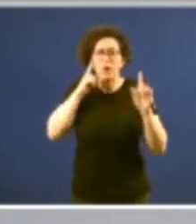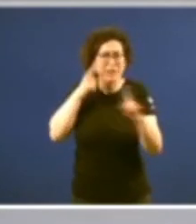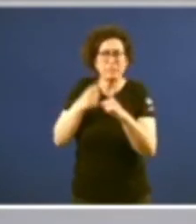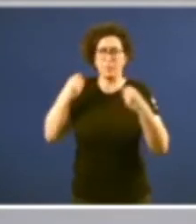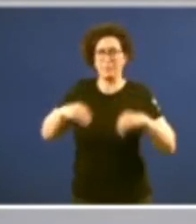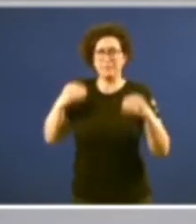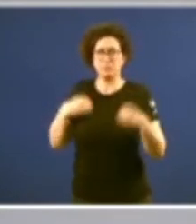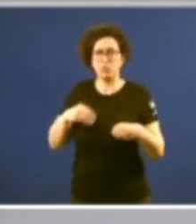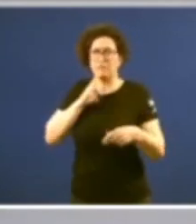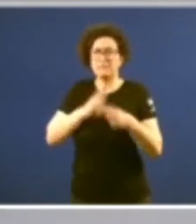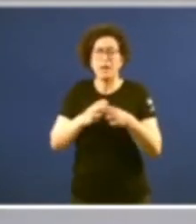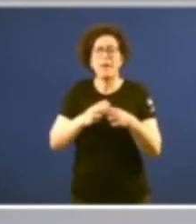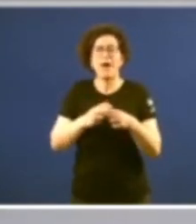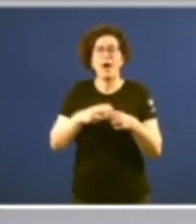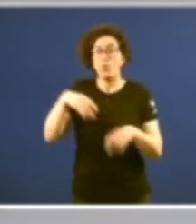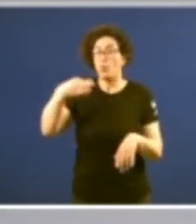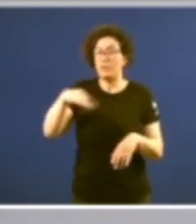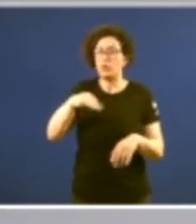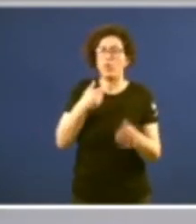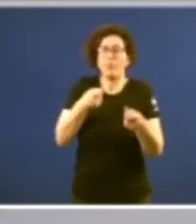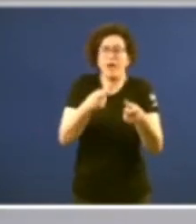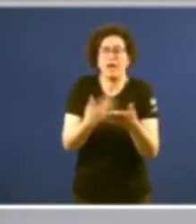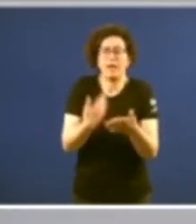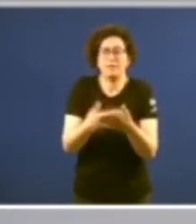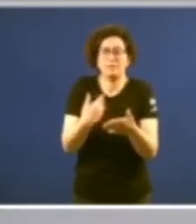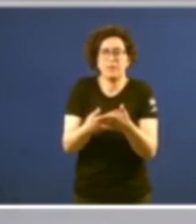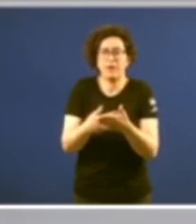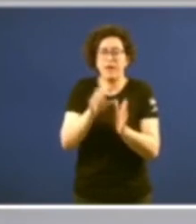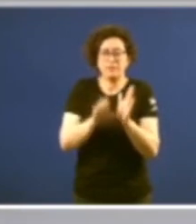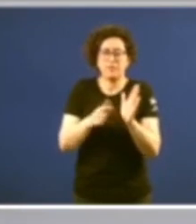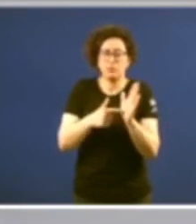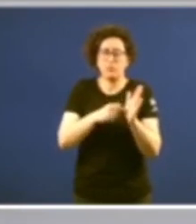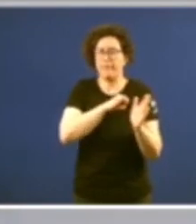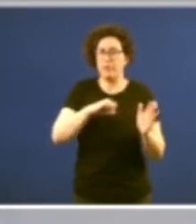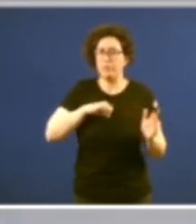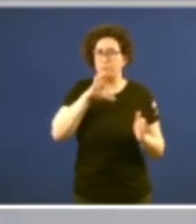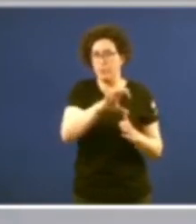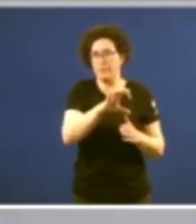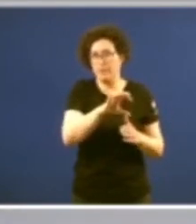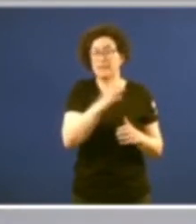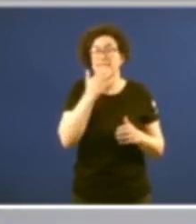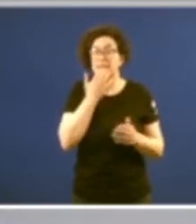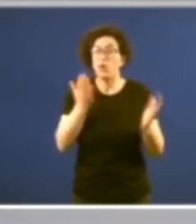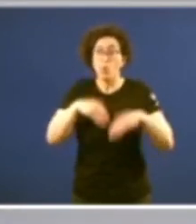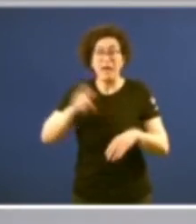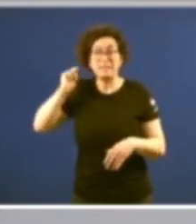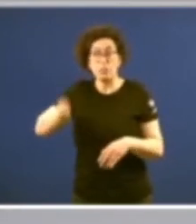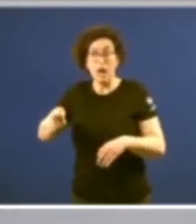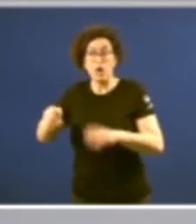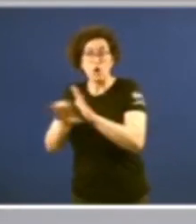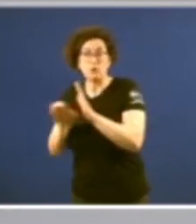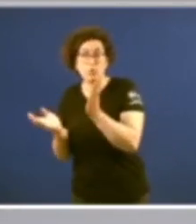constitucional é a única que garante a vixencia do Estatuto de Autonomía se non houver a Tribunal Constitucional